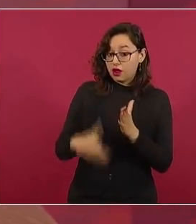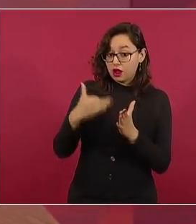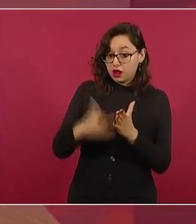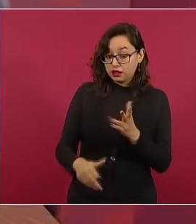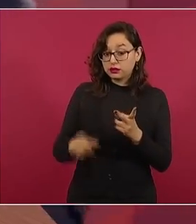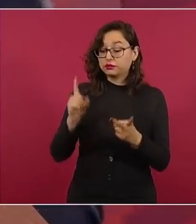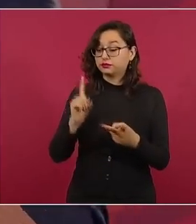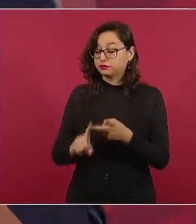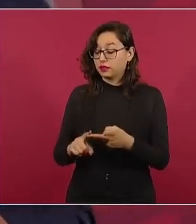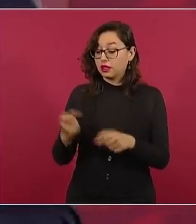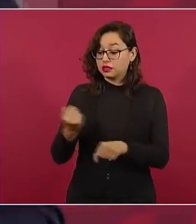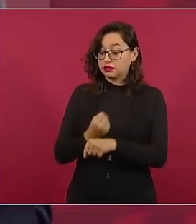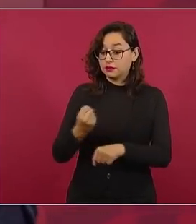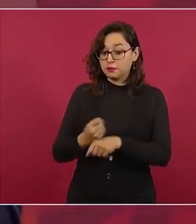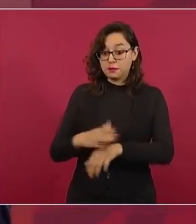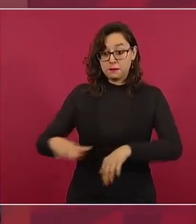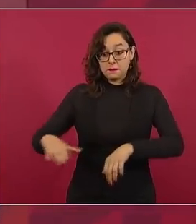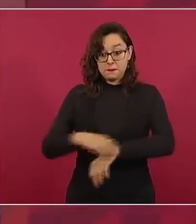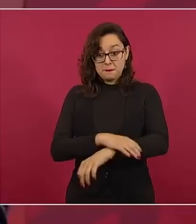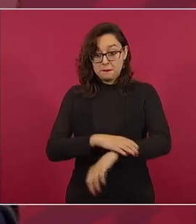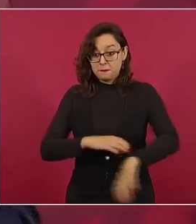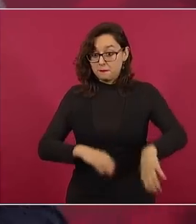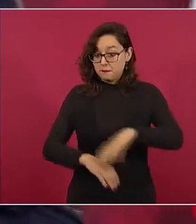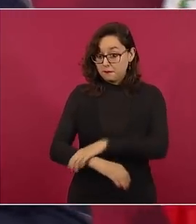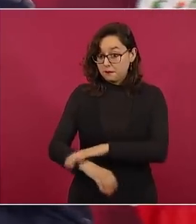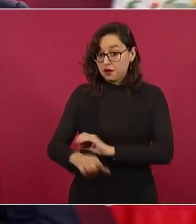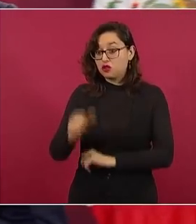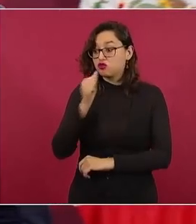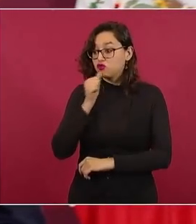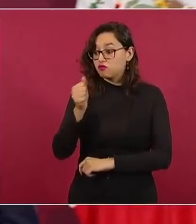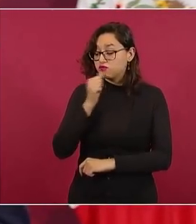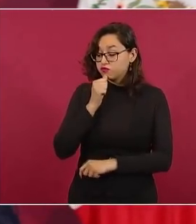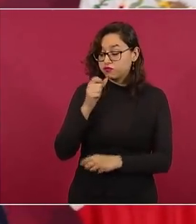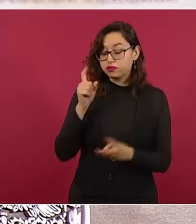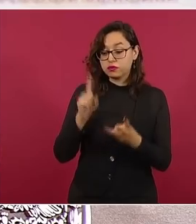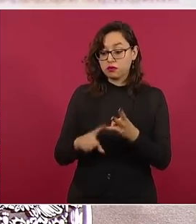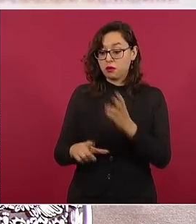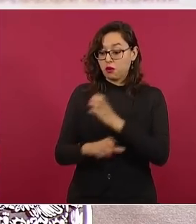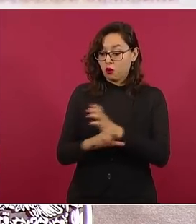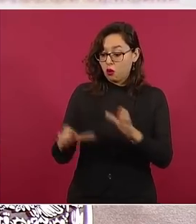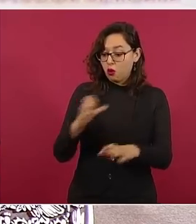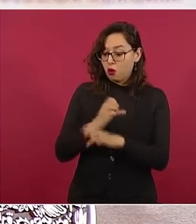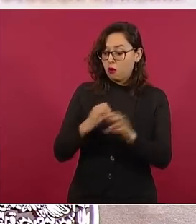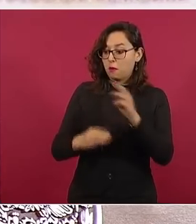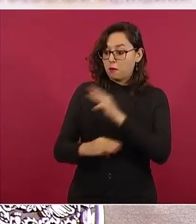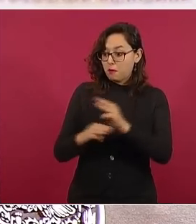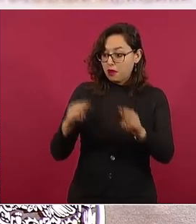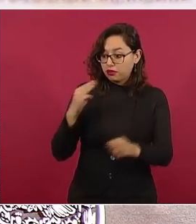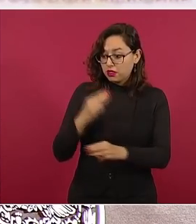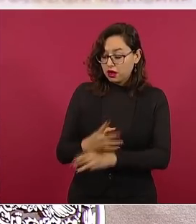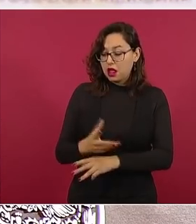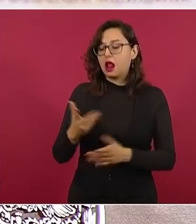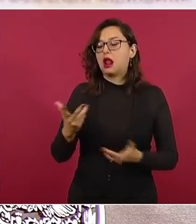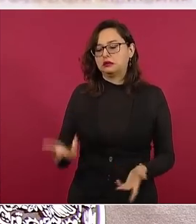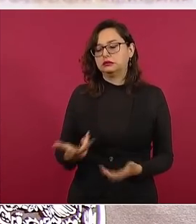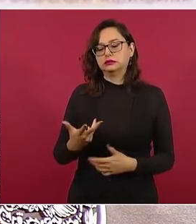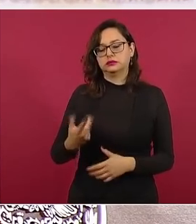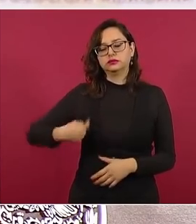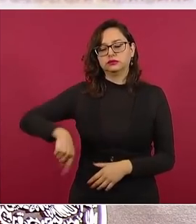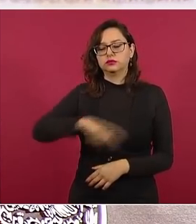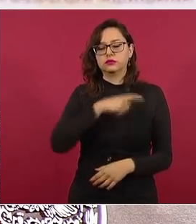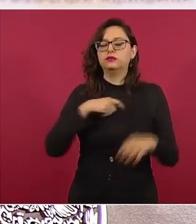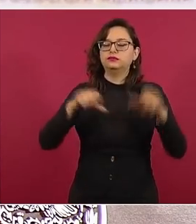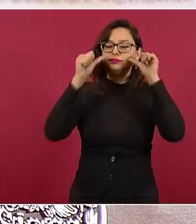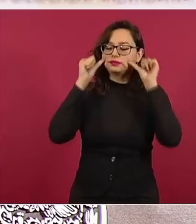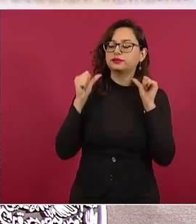entregado sus botas, sus equipos, lo de la basificación, si